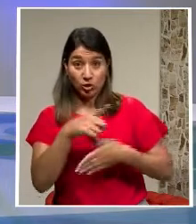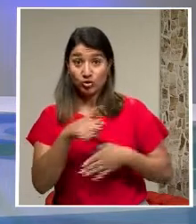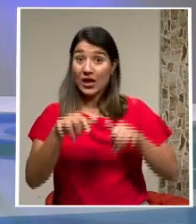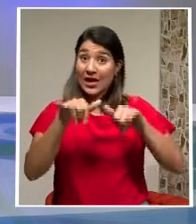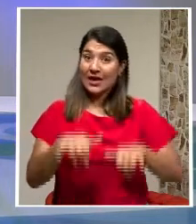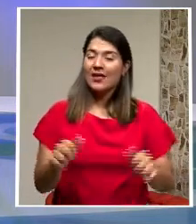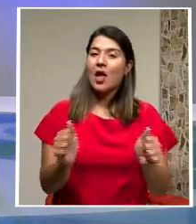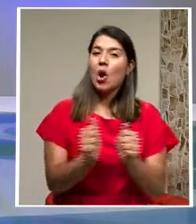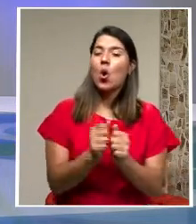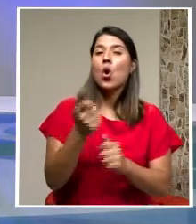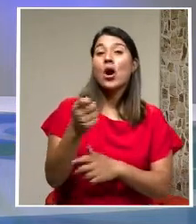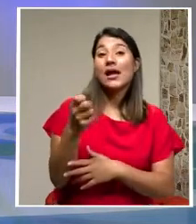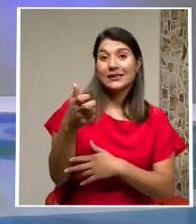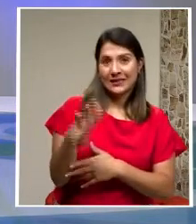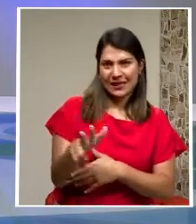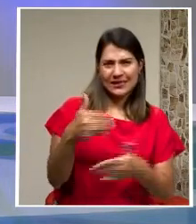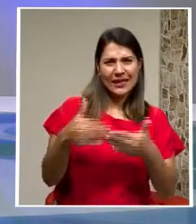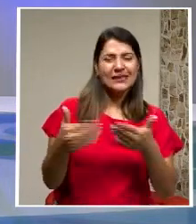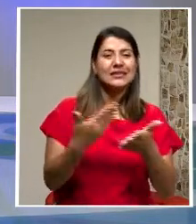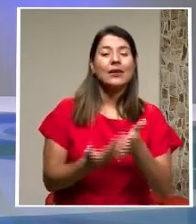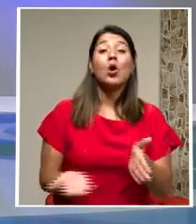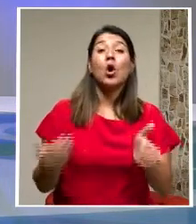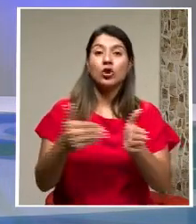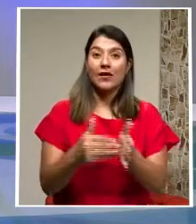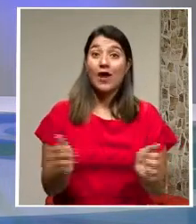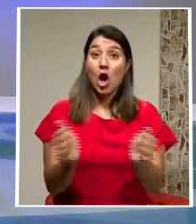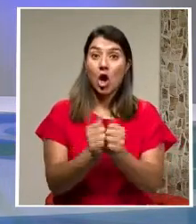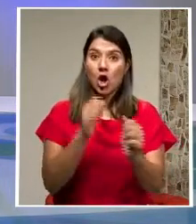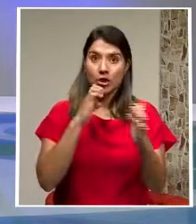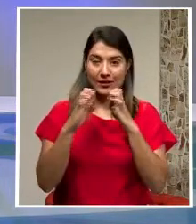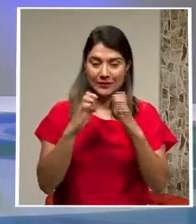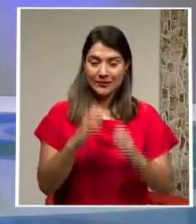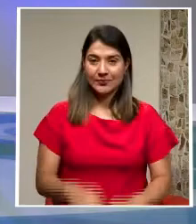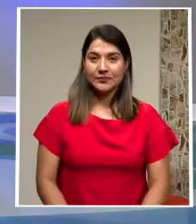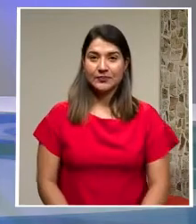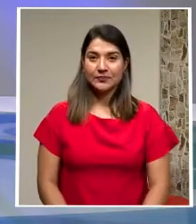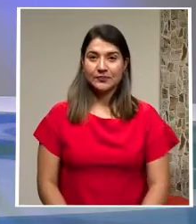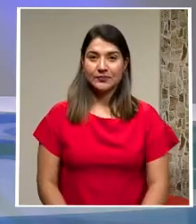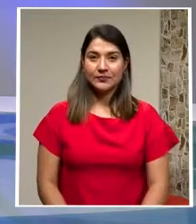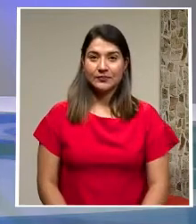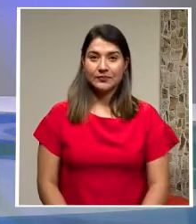En la señal De Canal 13 Que ya volvemos Con esta entrevista De fondo